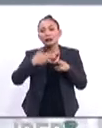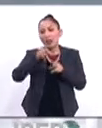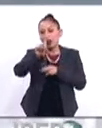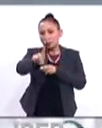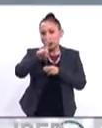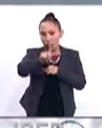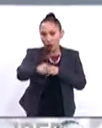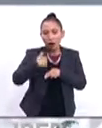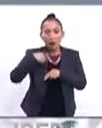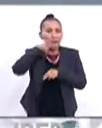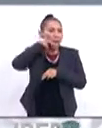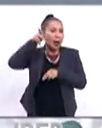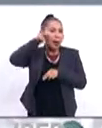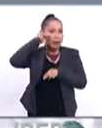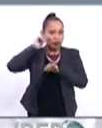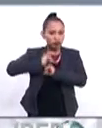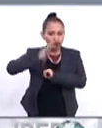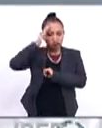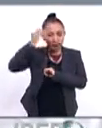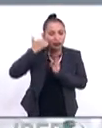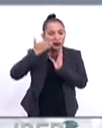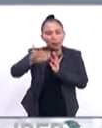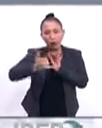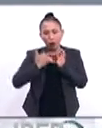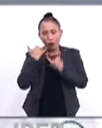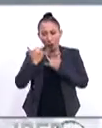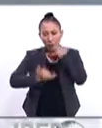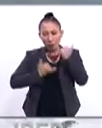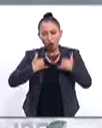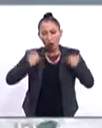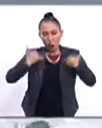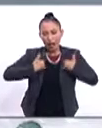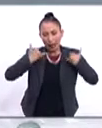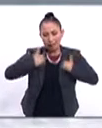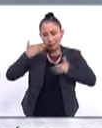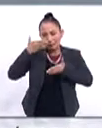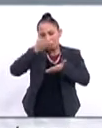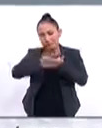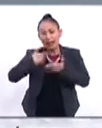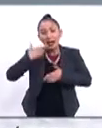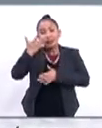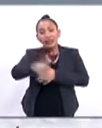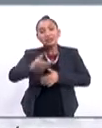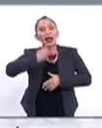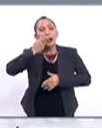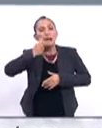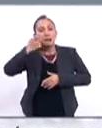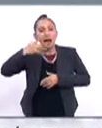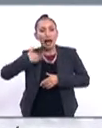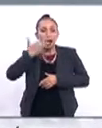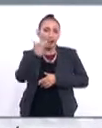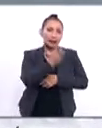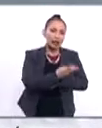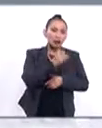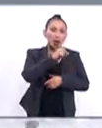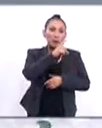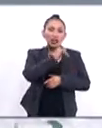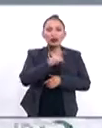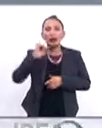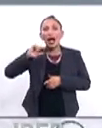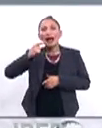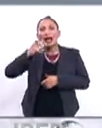domingo. El sumo pontífice encabezará la Jornada Mundial de la Juventud, además de que ofrecerá diez discursos, tres homilías y un